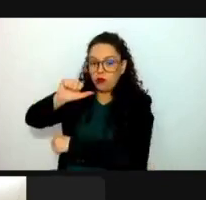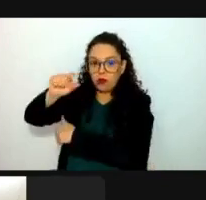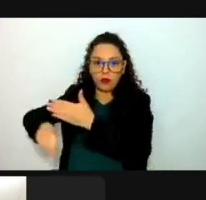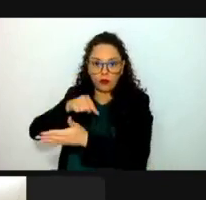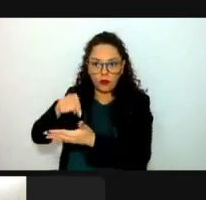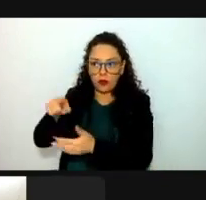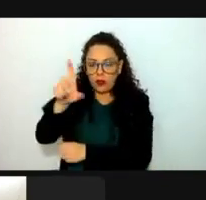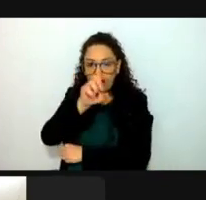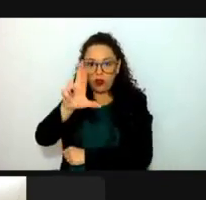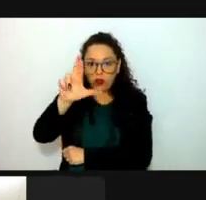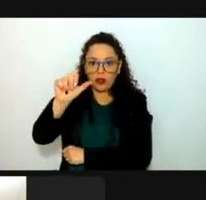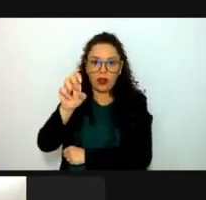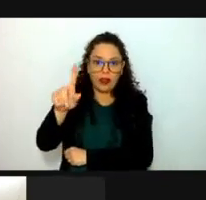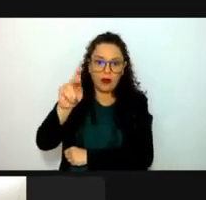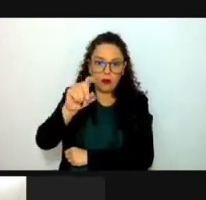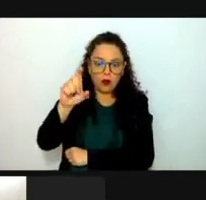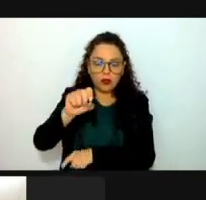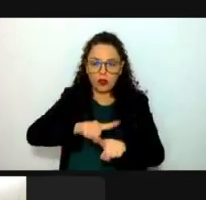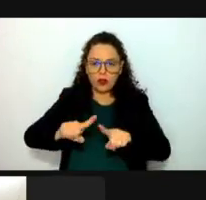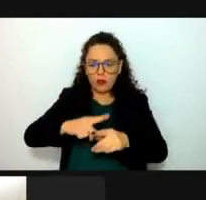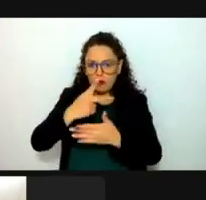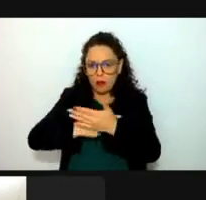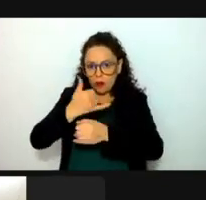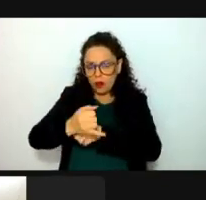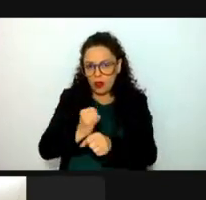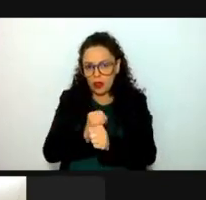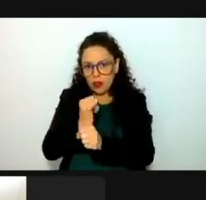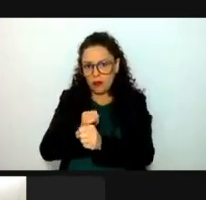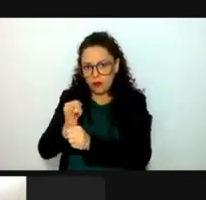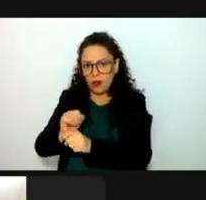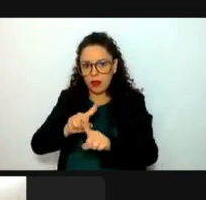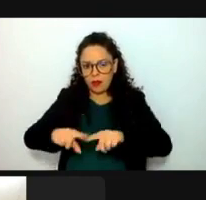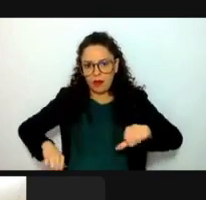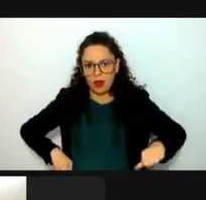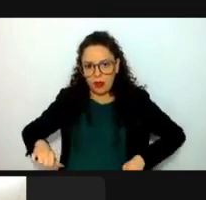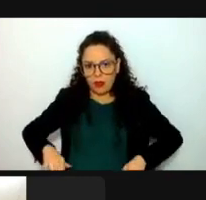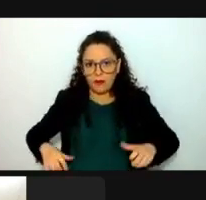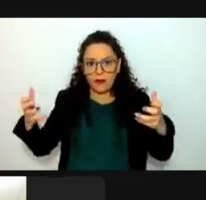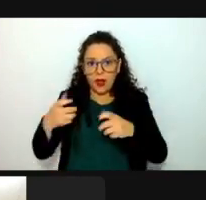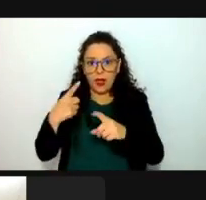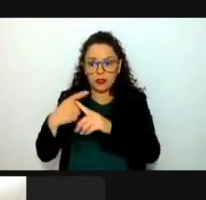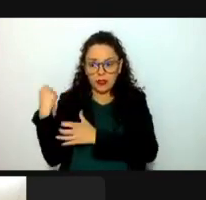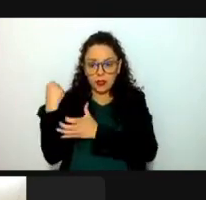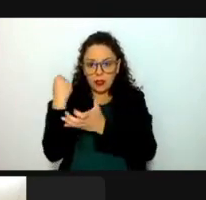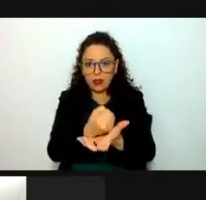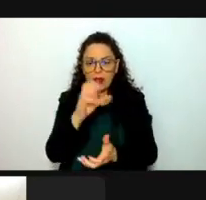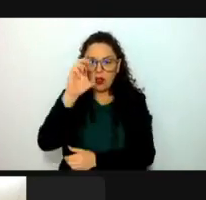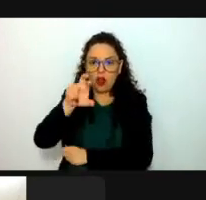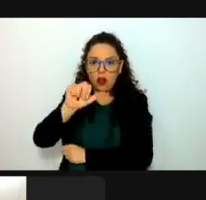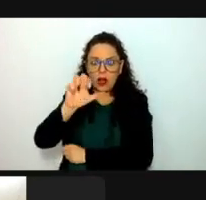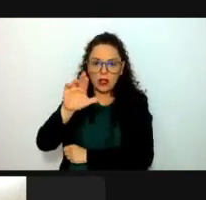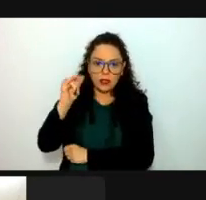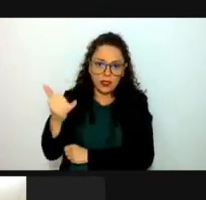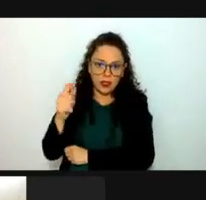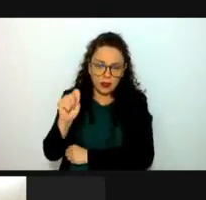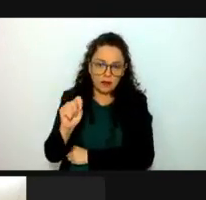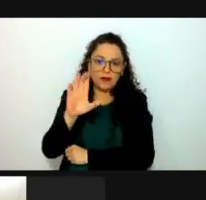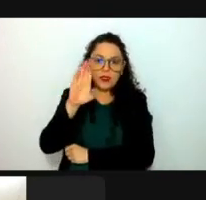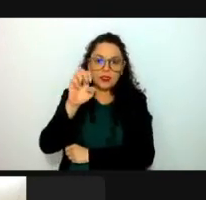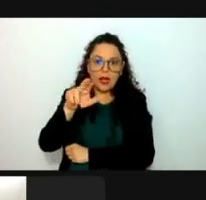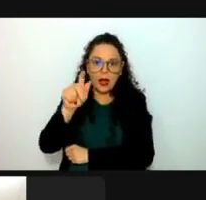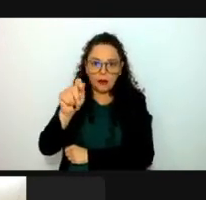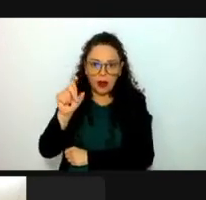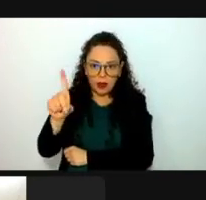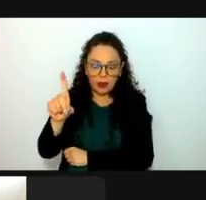responsable de numerosos proyectos de investigación multidisciplinaria financiados por CONACYT, CENAPRED, CDMX y el